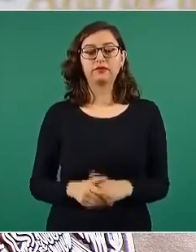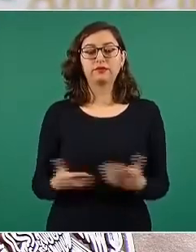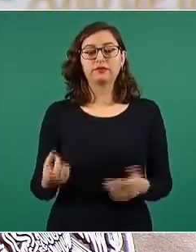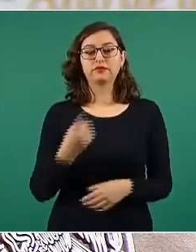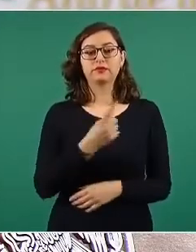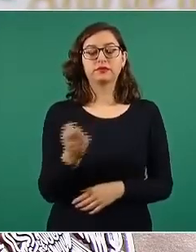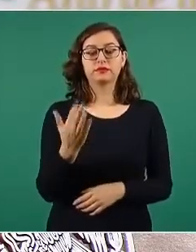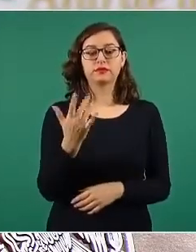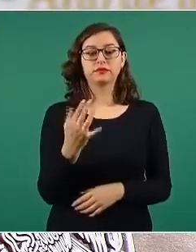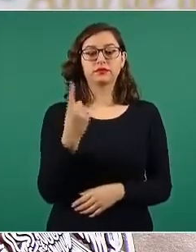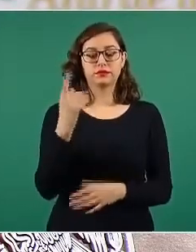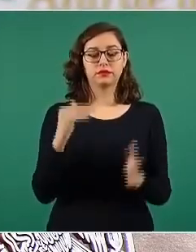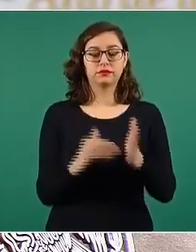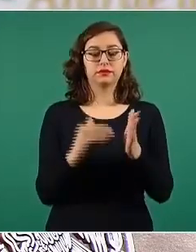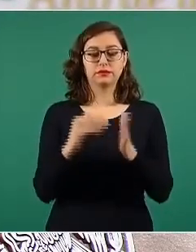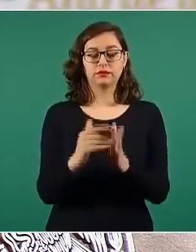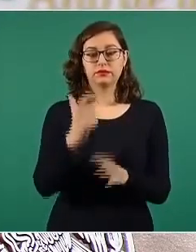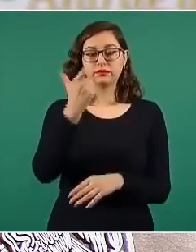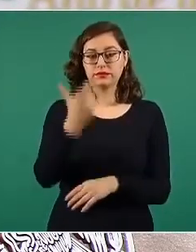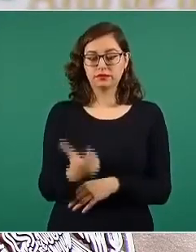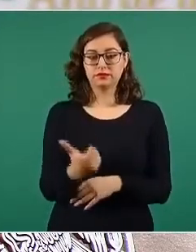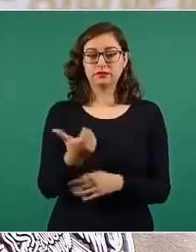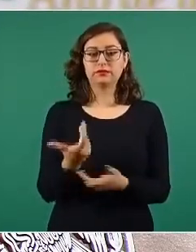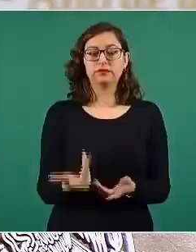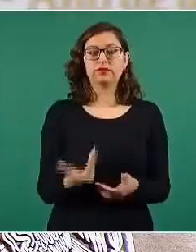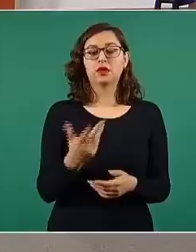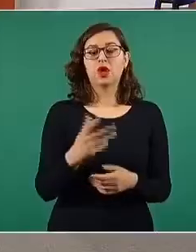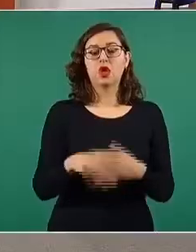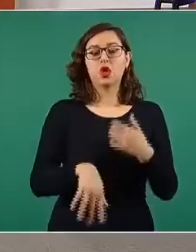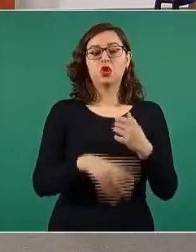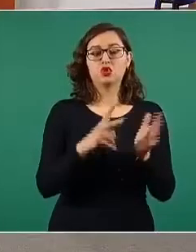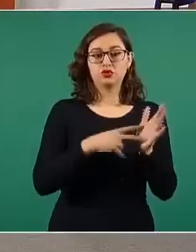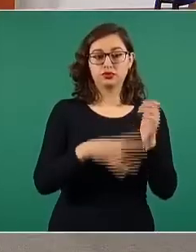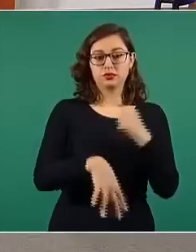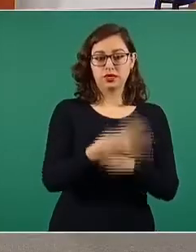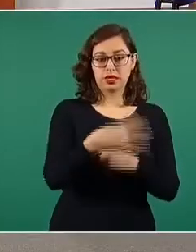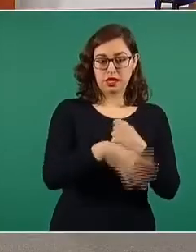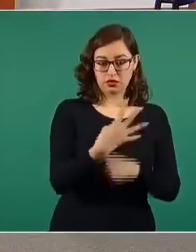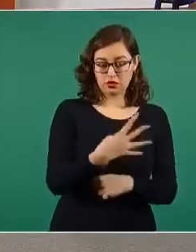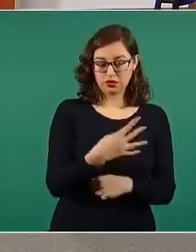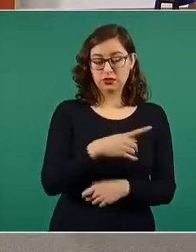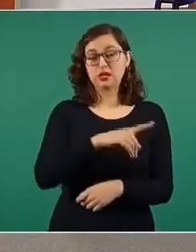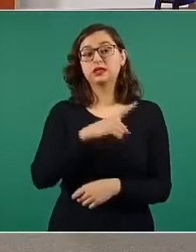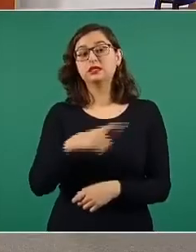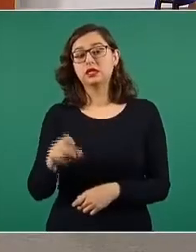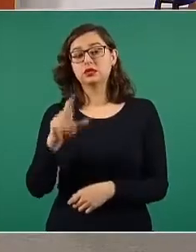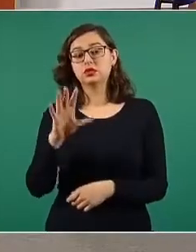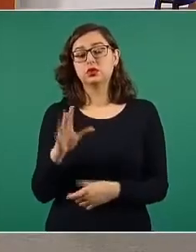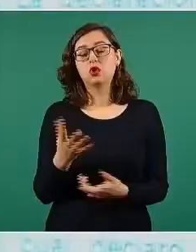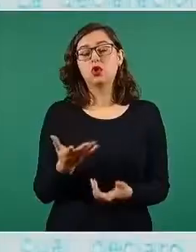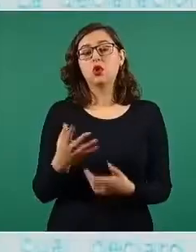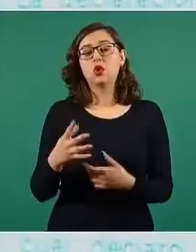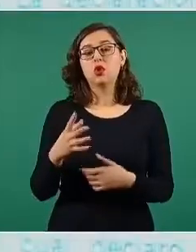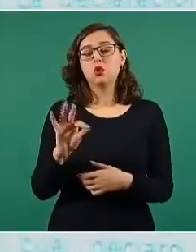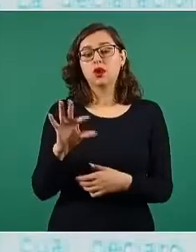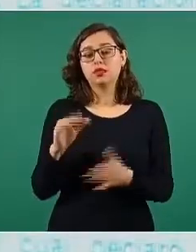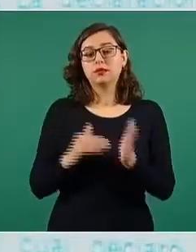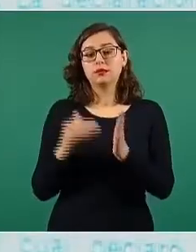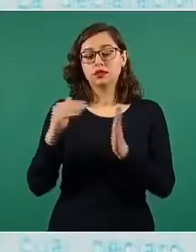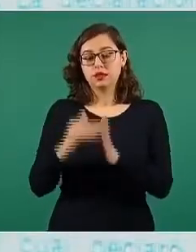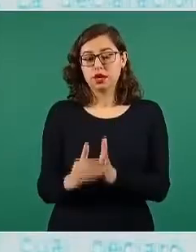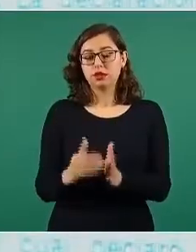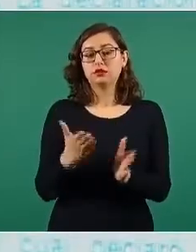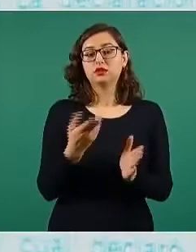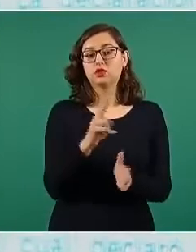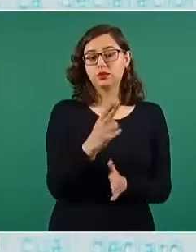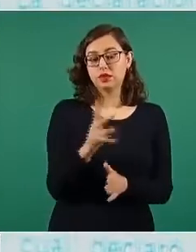151 millones de pesos transferidos entre marzo y diciembre de 2014 y 148 millones de pesos solamente entre los meses